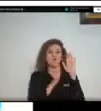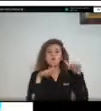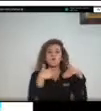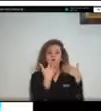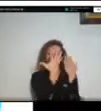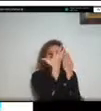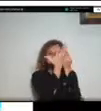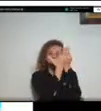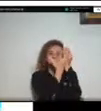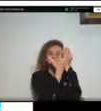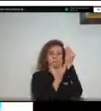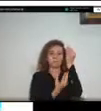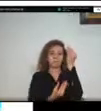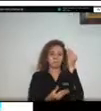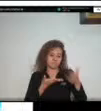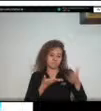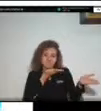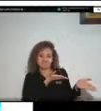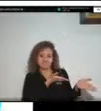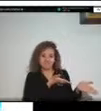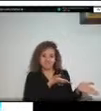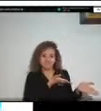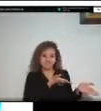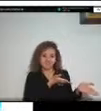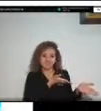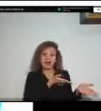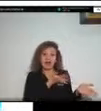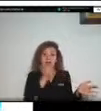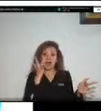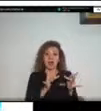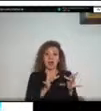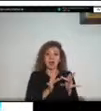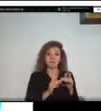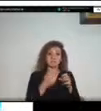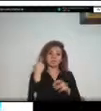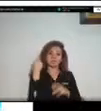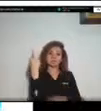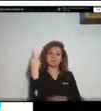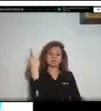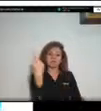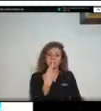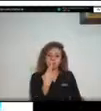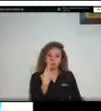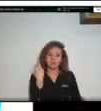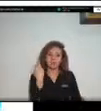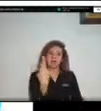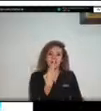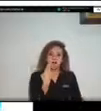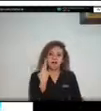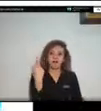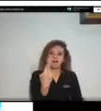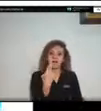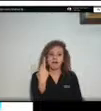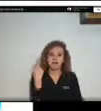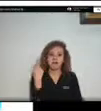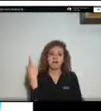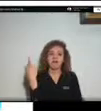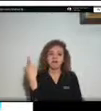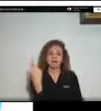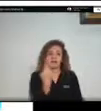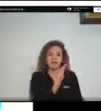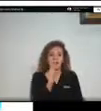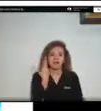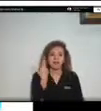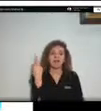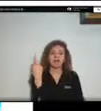frecuencia de estos eventos teniendo claro que en los primeros lugares teníamos frecuencias con mayor número de eventos hasta de